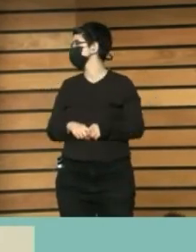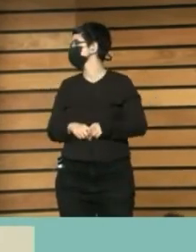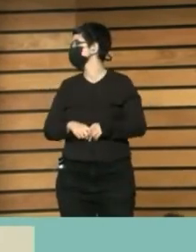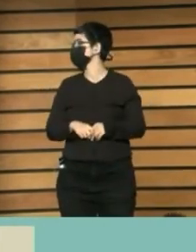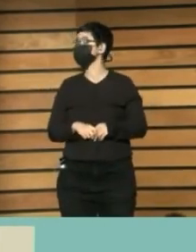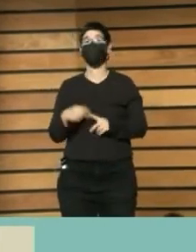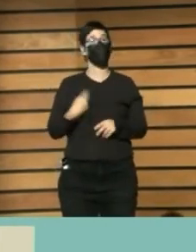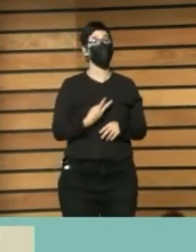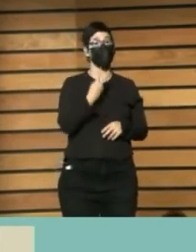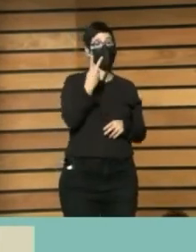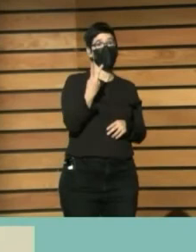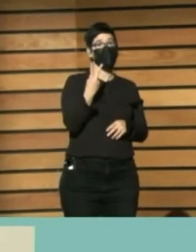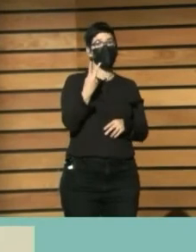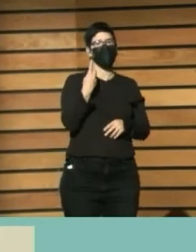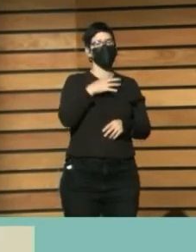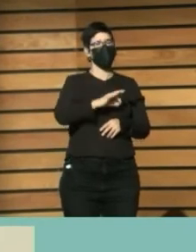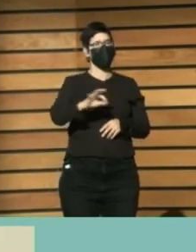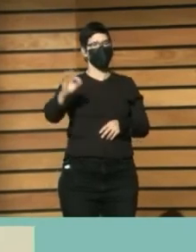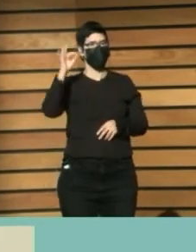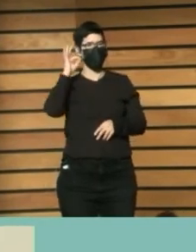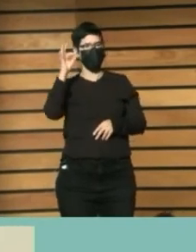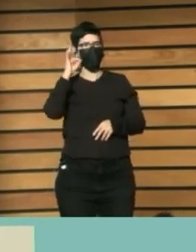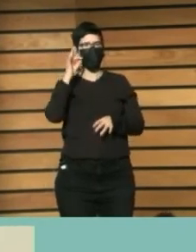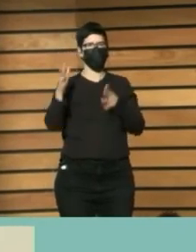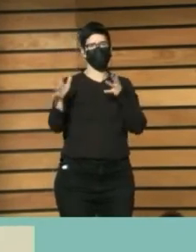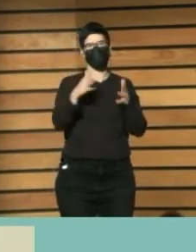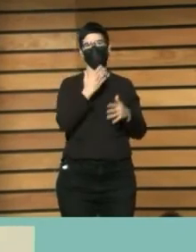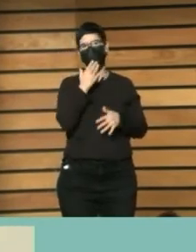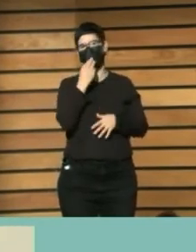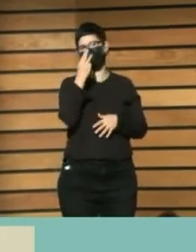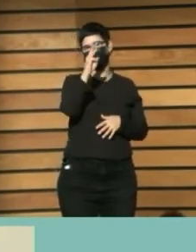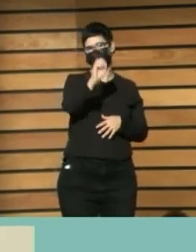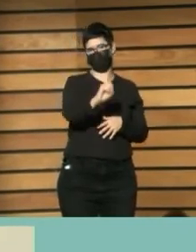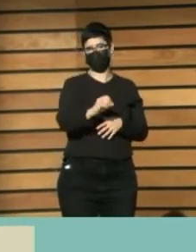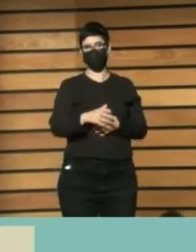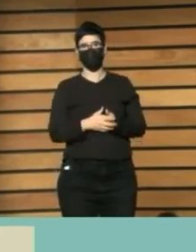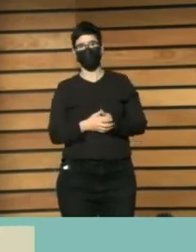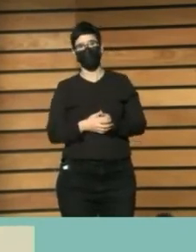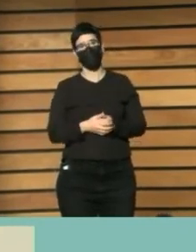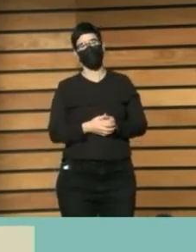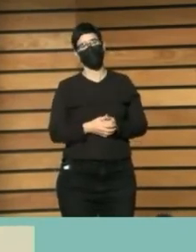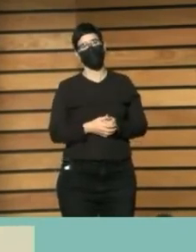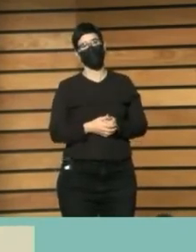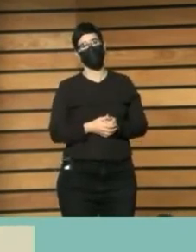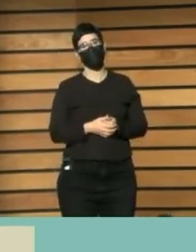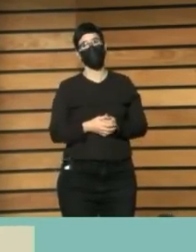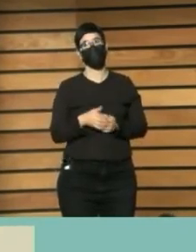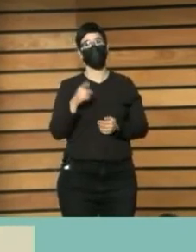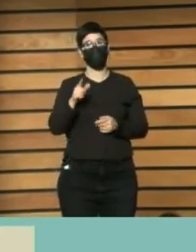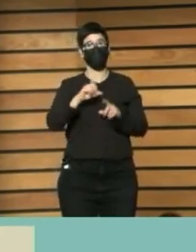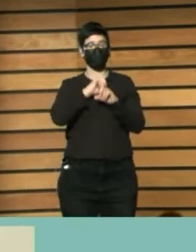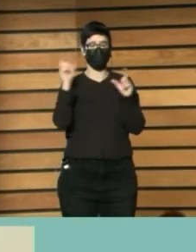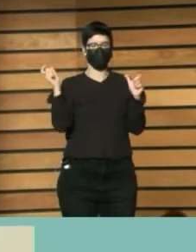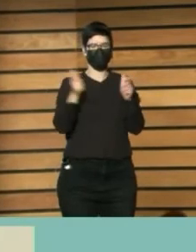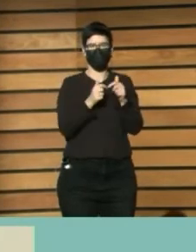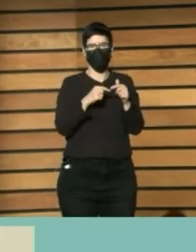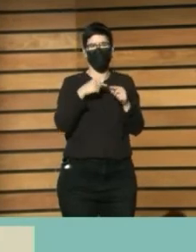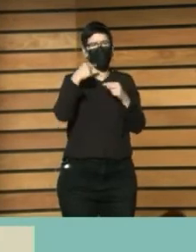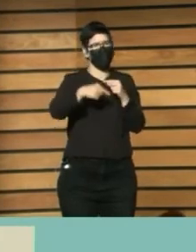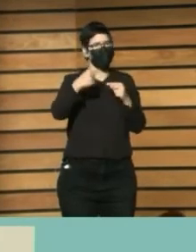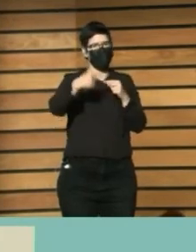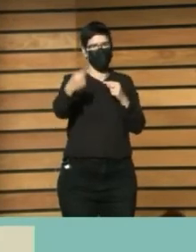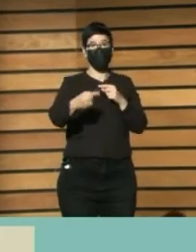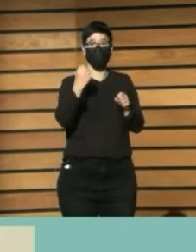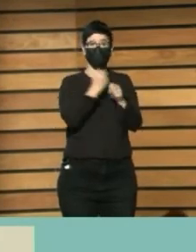Había dos Mujeres En la treintena Que se Reunían Todos los días Después del